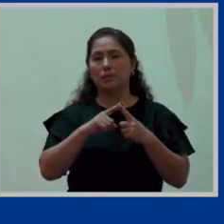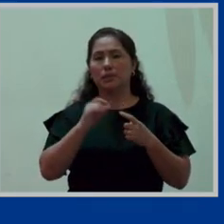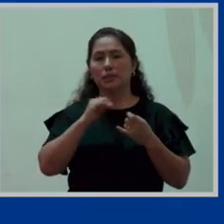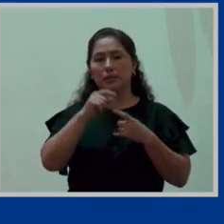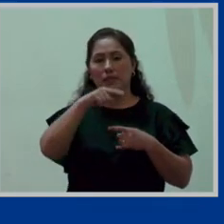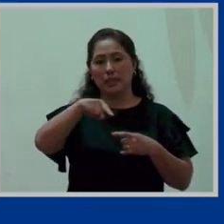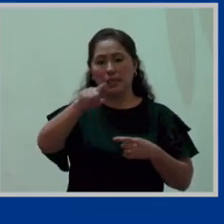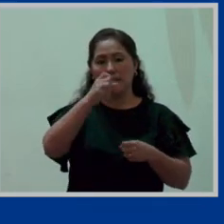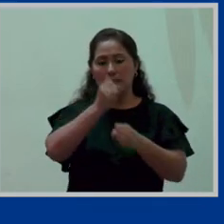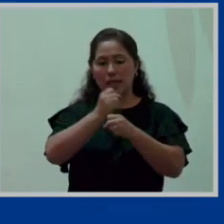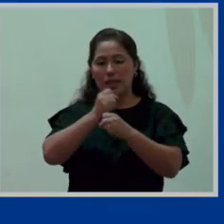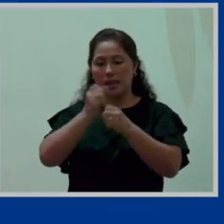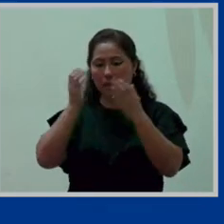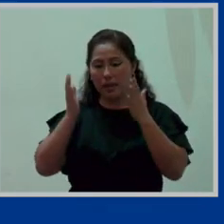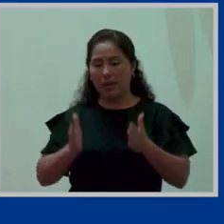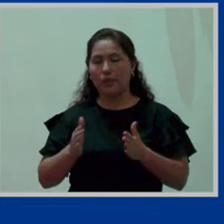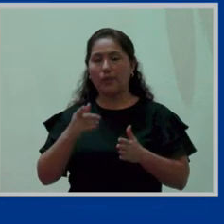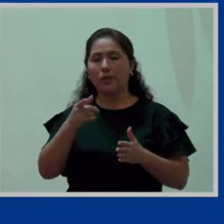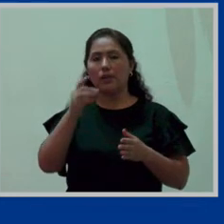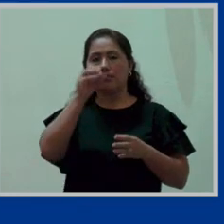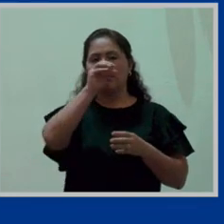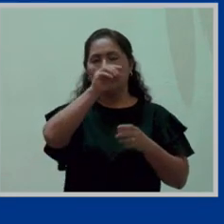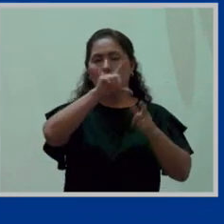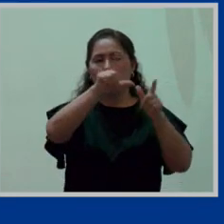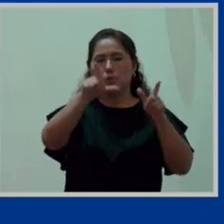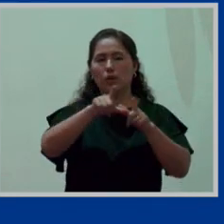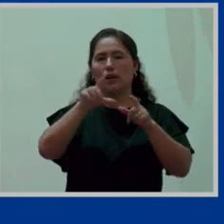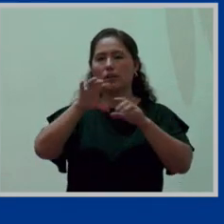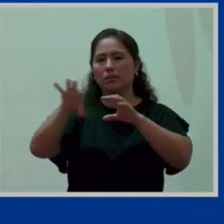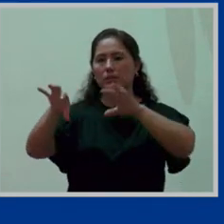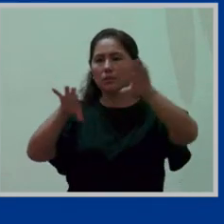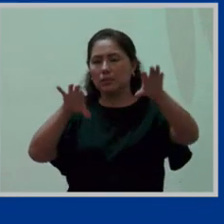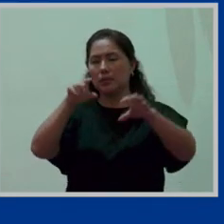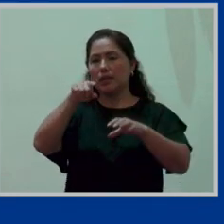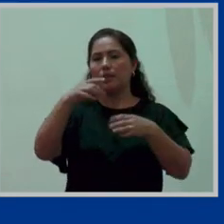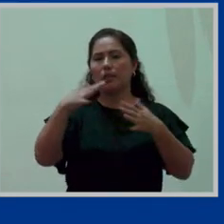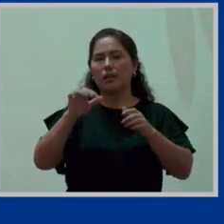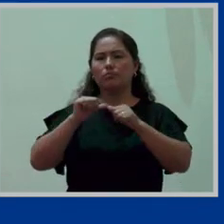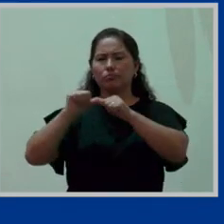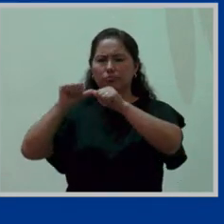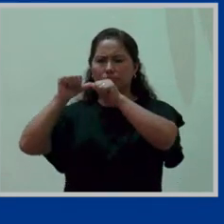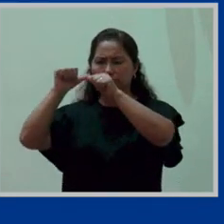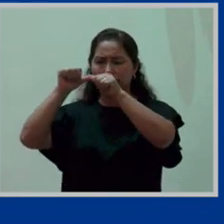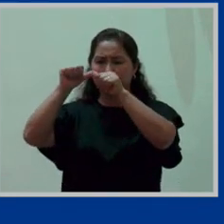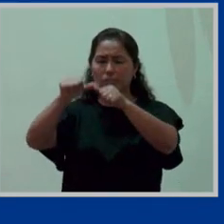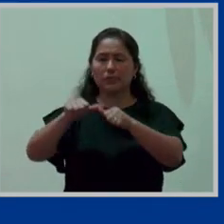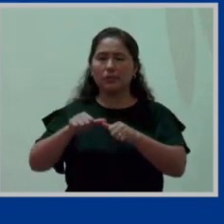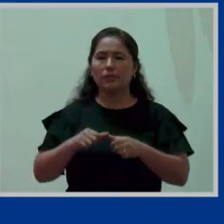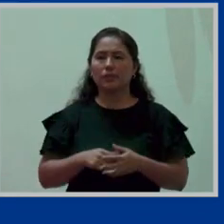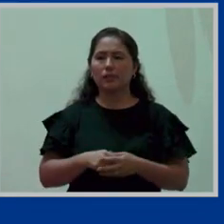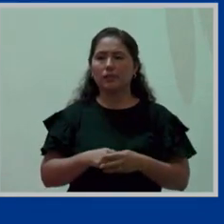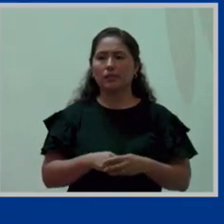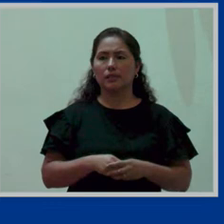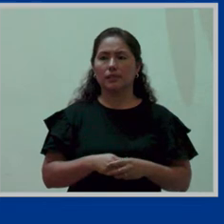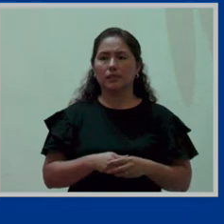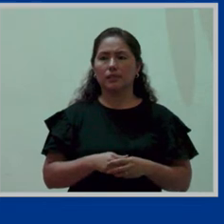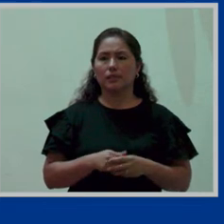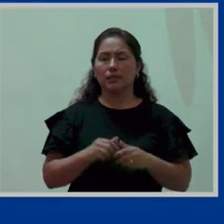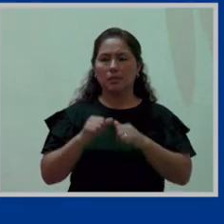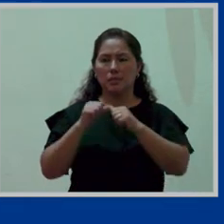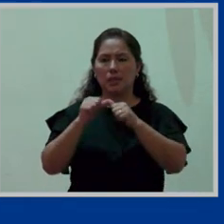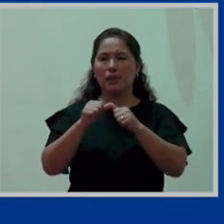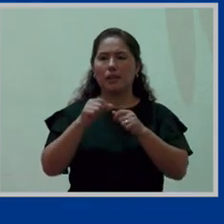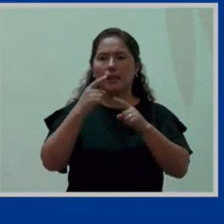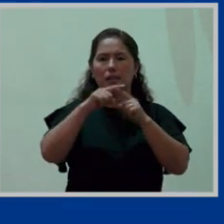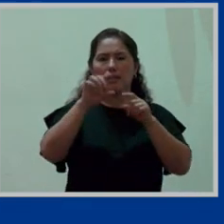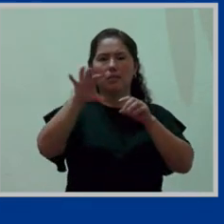esas trabajadoras están ahí de manera estable de la manera como usted lo señaló aún